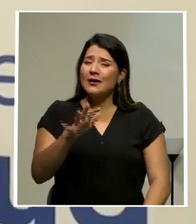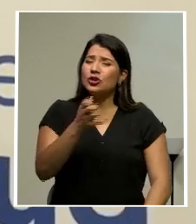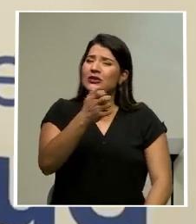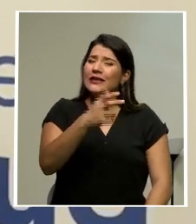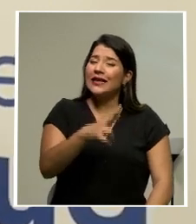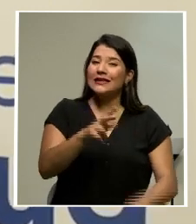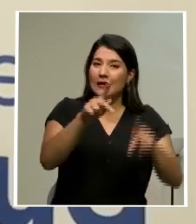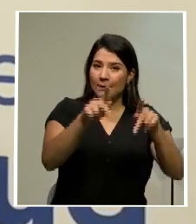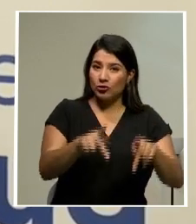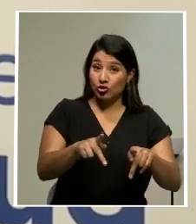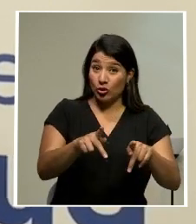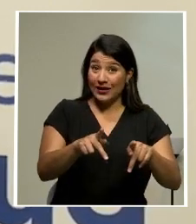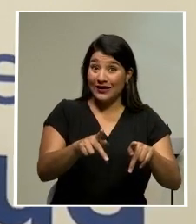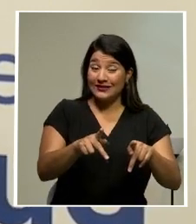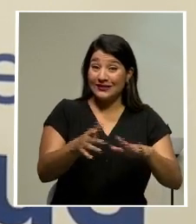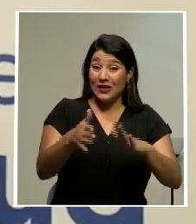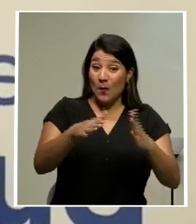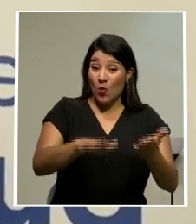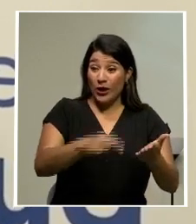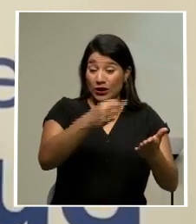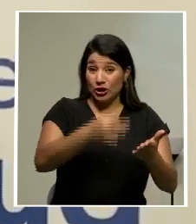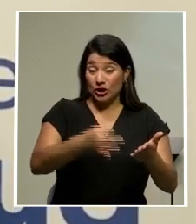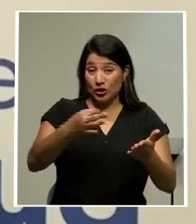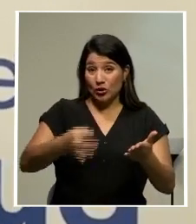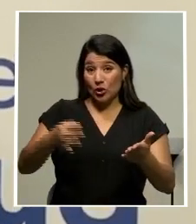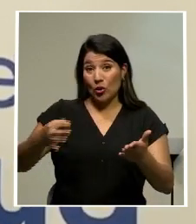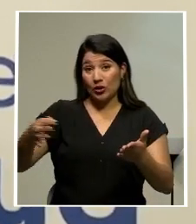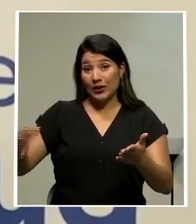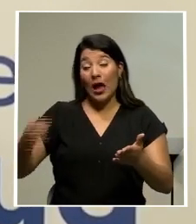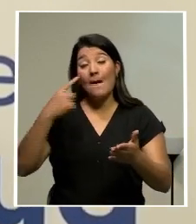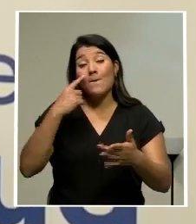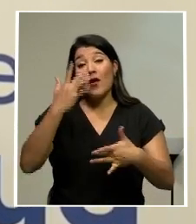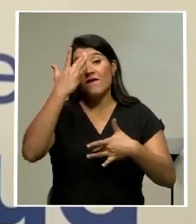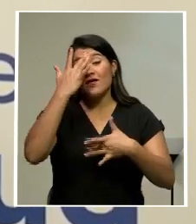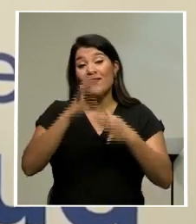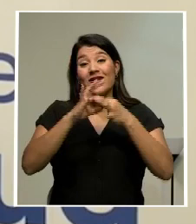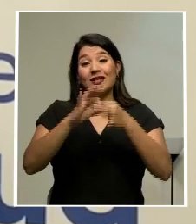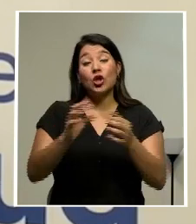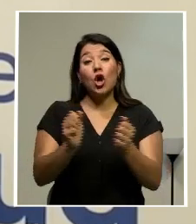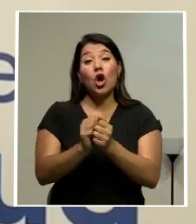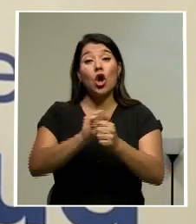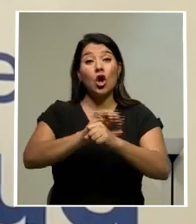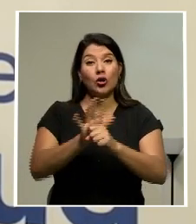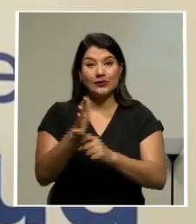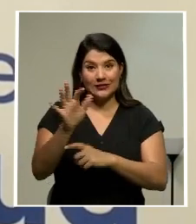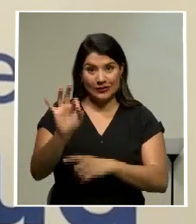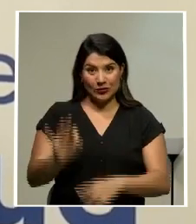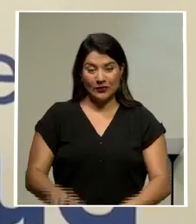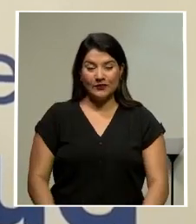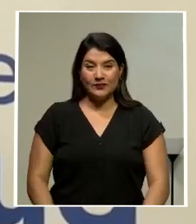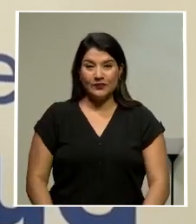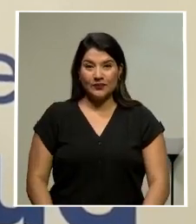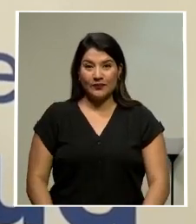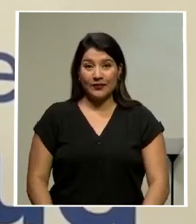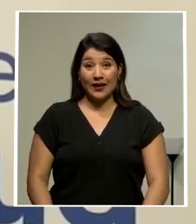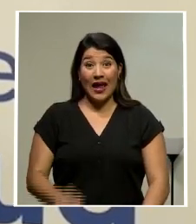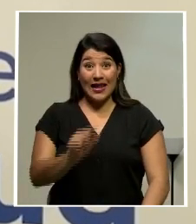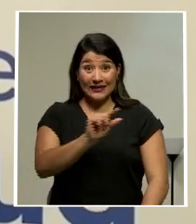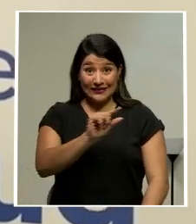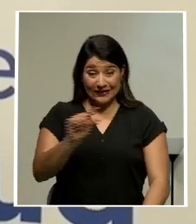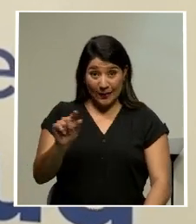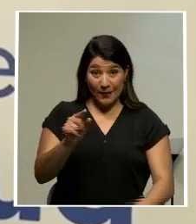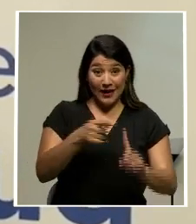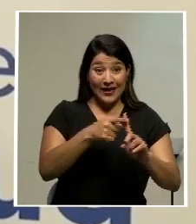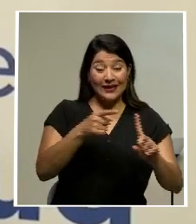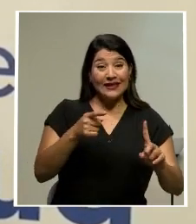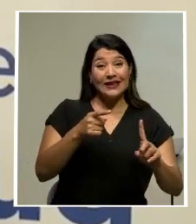personas que pierden la vida diariamente por causas relacionadas con COVID-19. Durante la semana epidemiológica